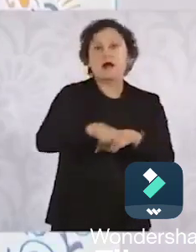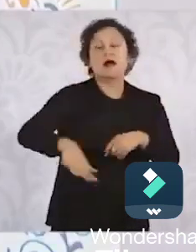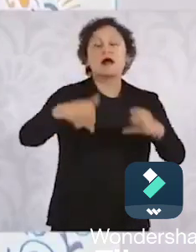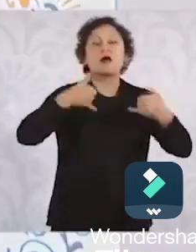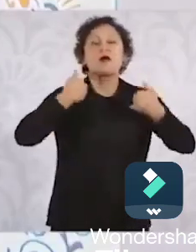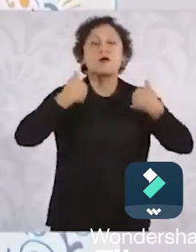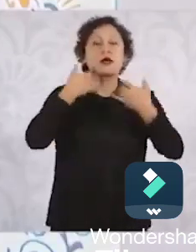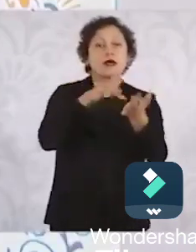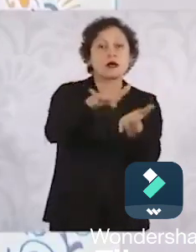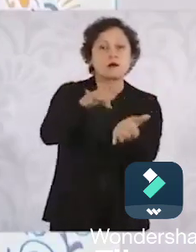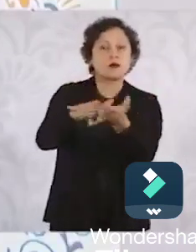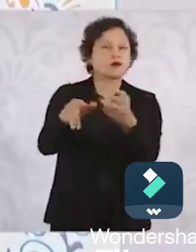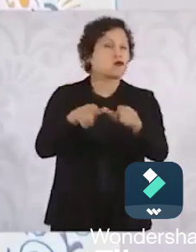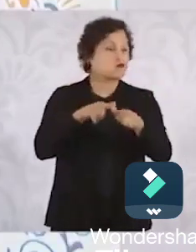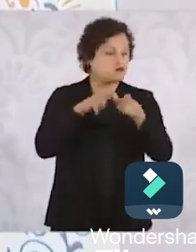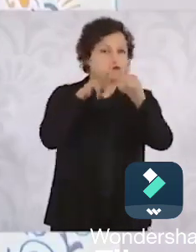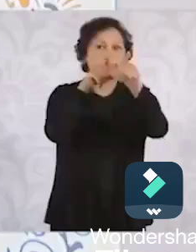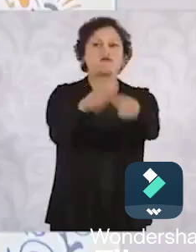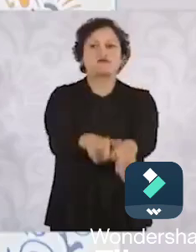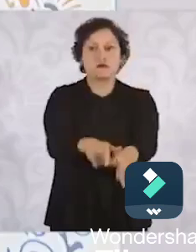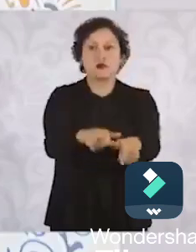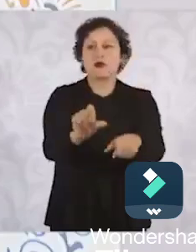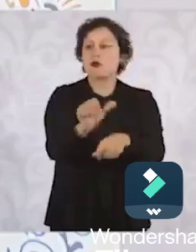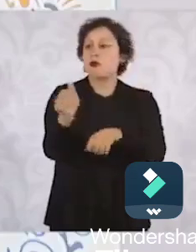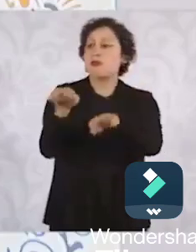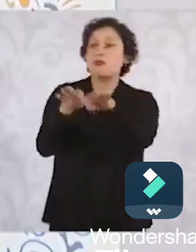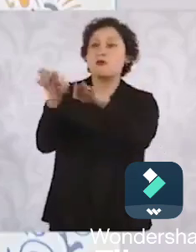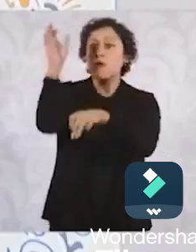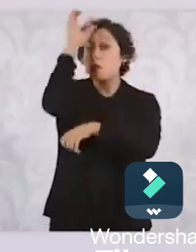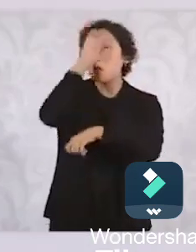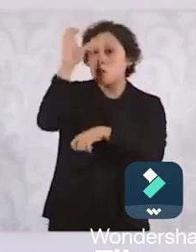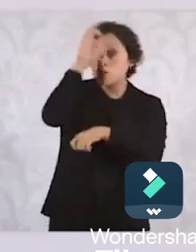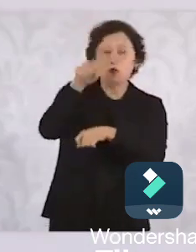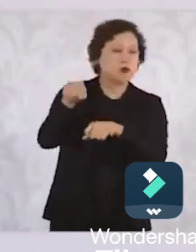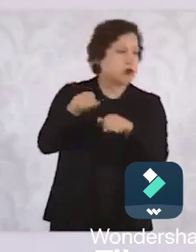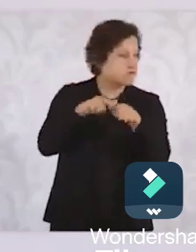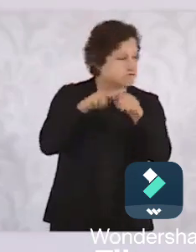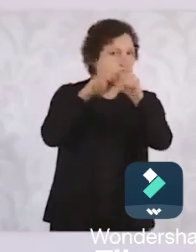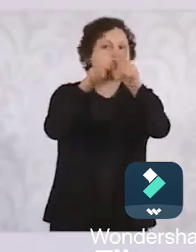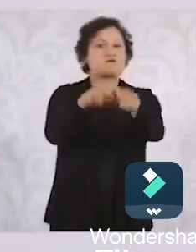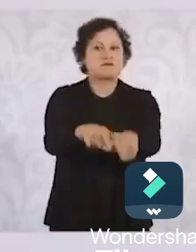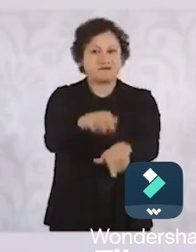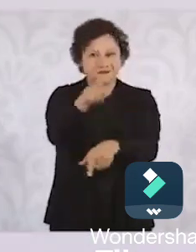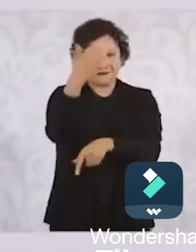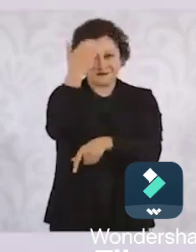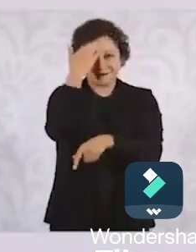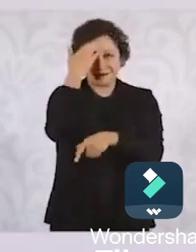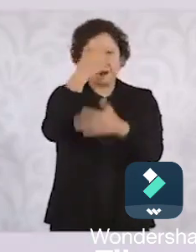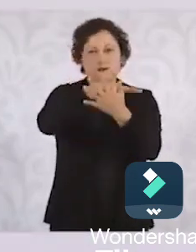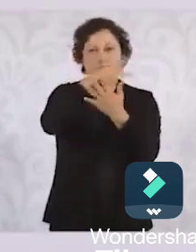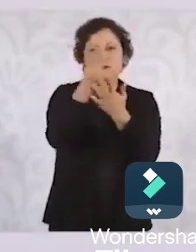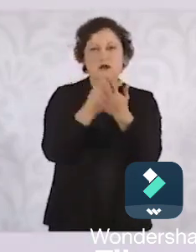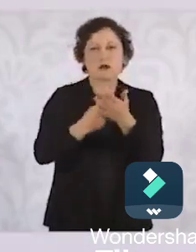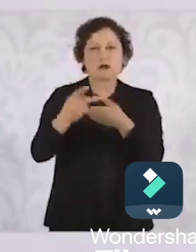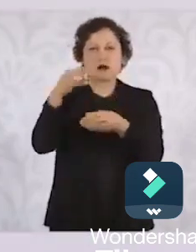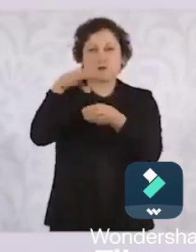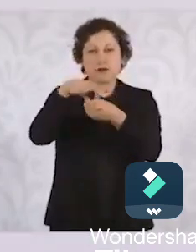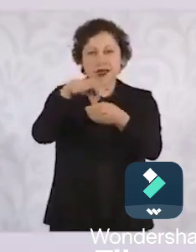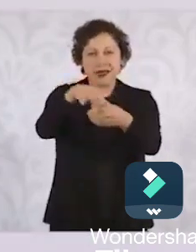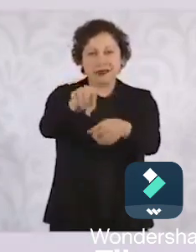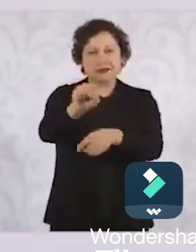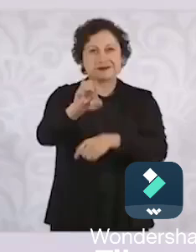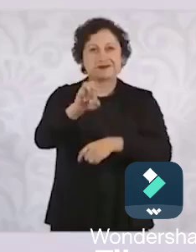cultura que había de semilleros pero además estamos